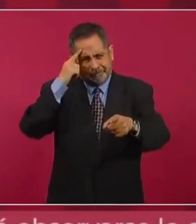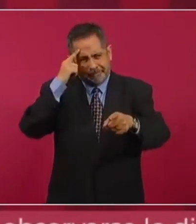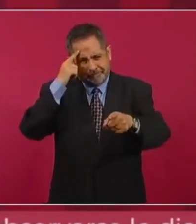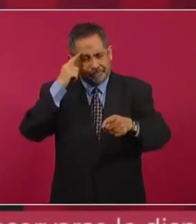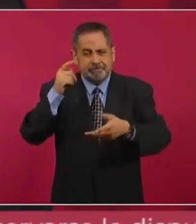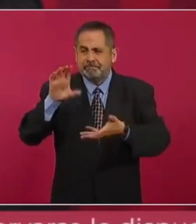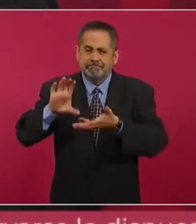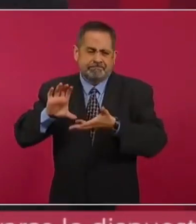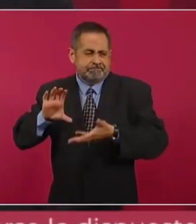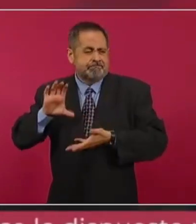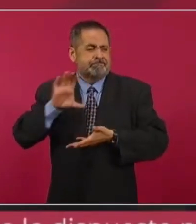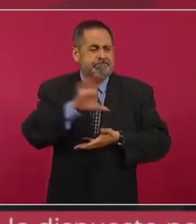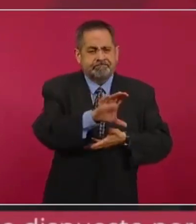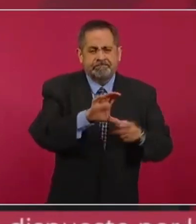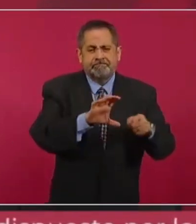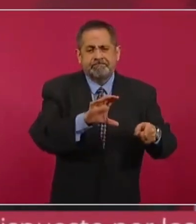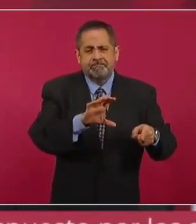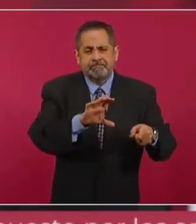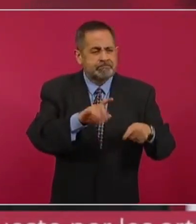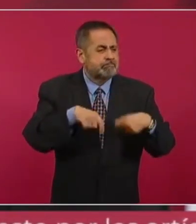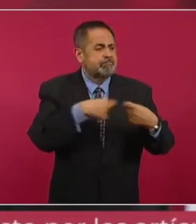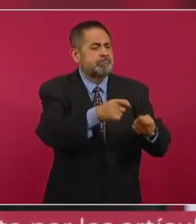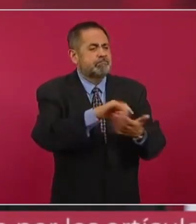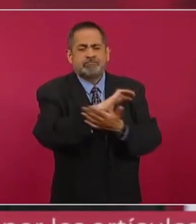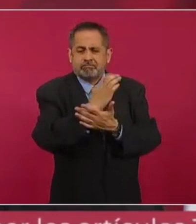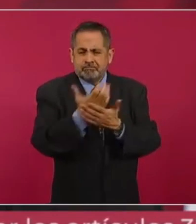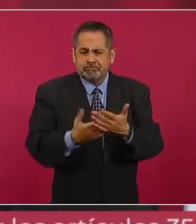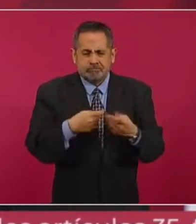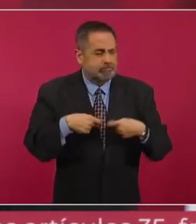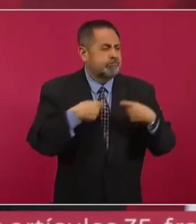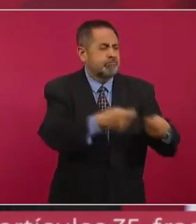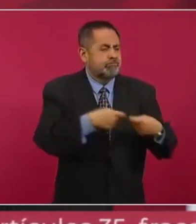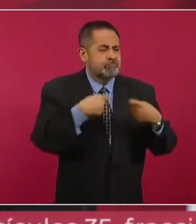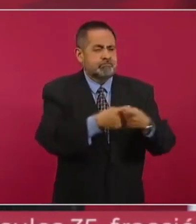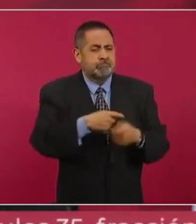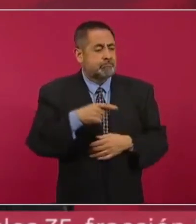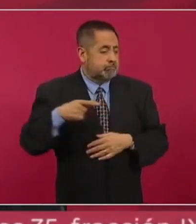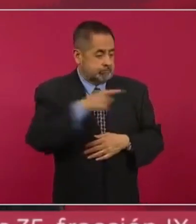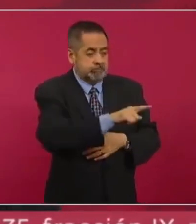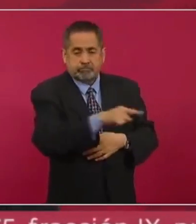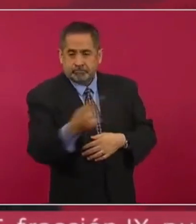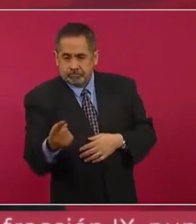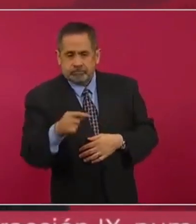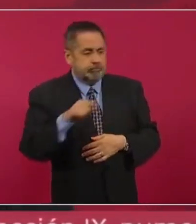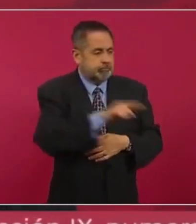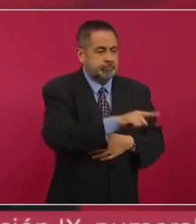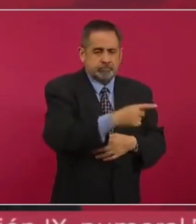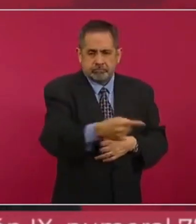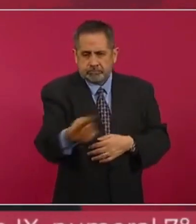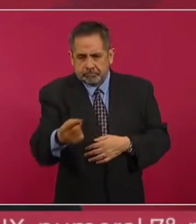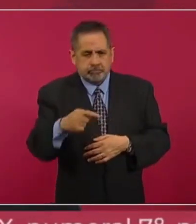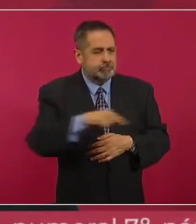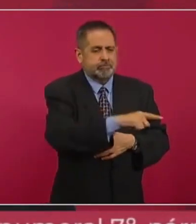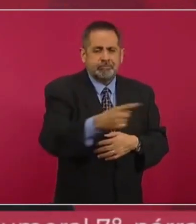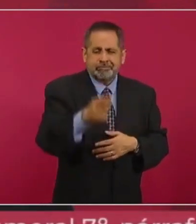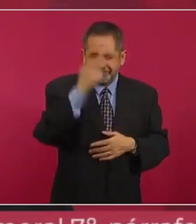entregaron contratos subrogados para el manejo de las